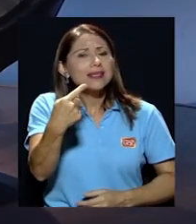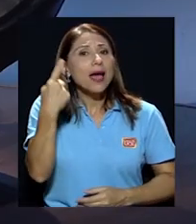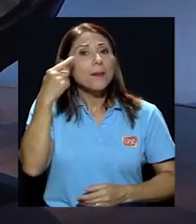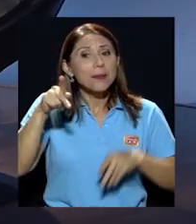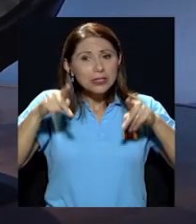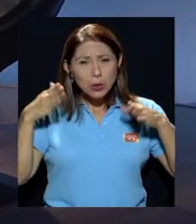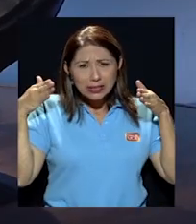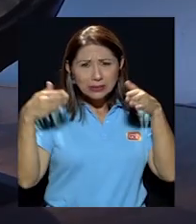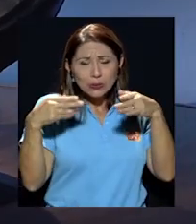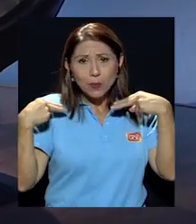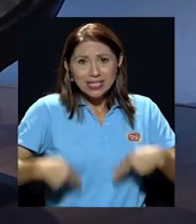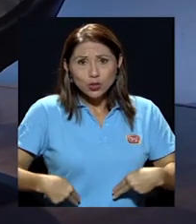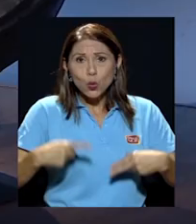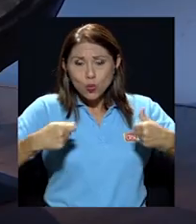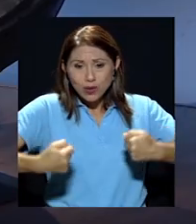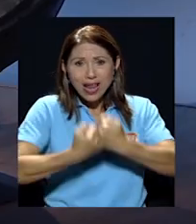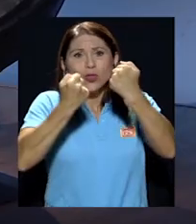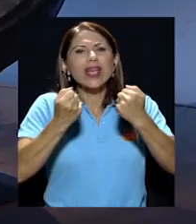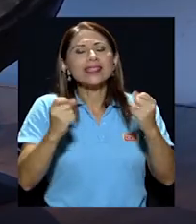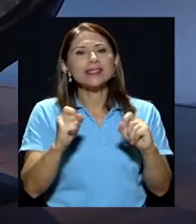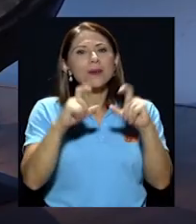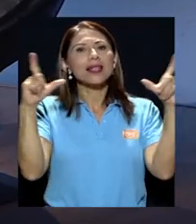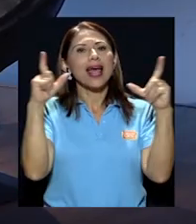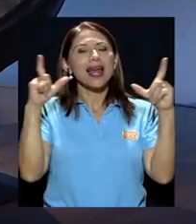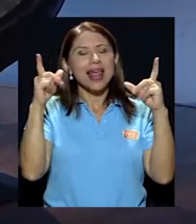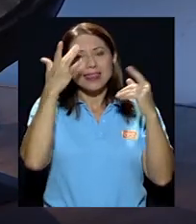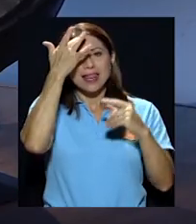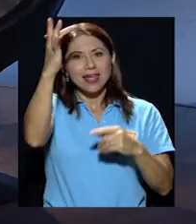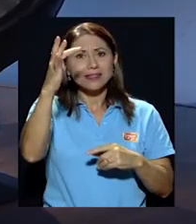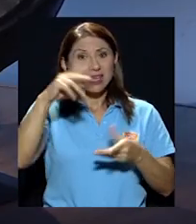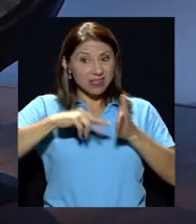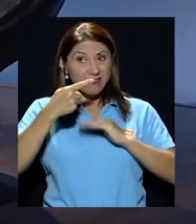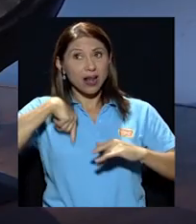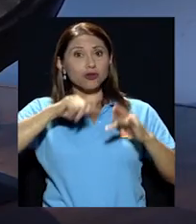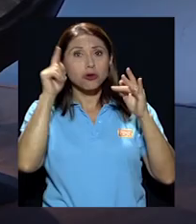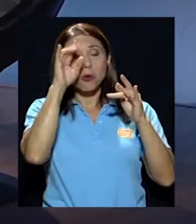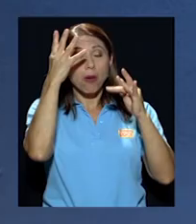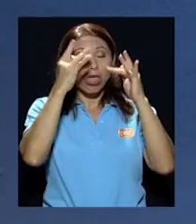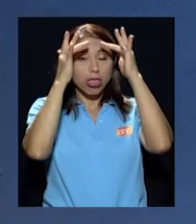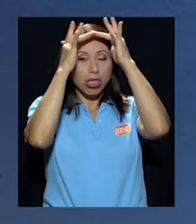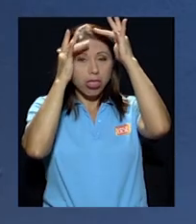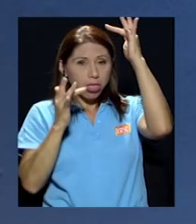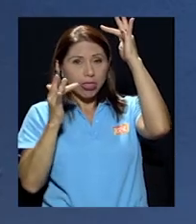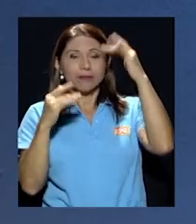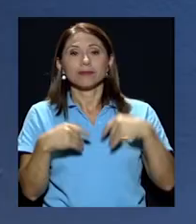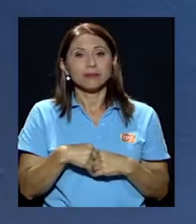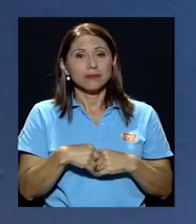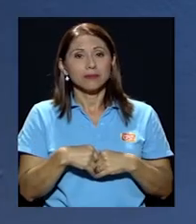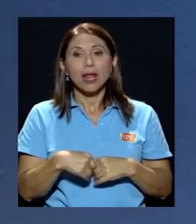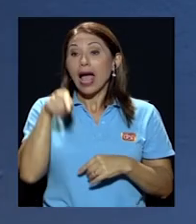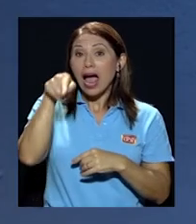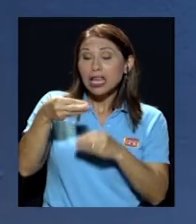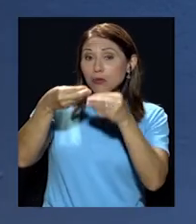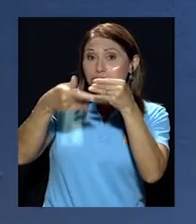despertar la inteligencia. Bueno, es que aquí hay Nos están anestesiando. Hay una cantidad de cosas que precisamente yo creo que